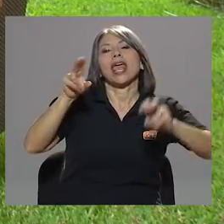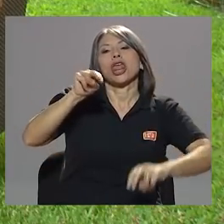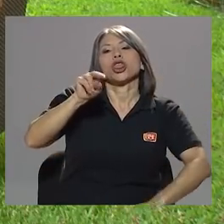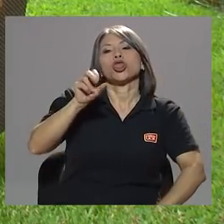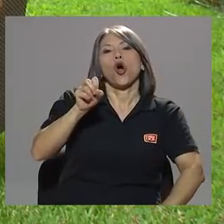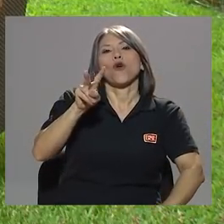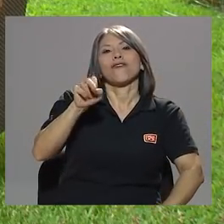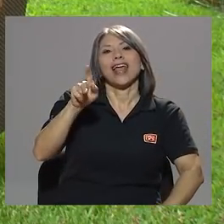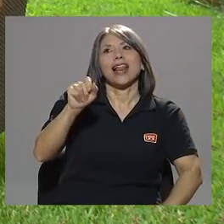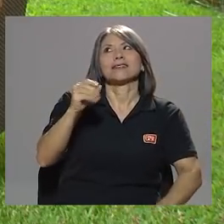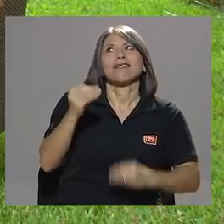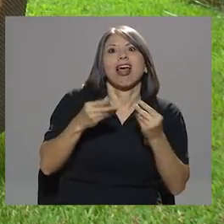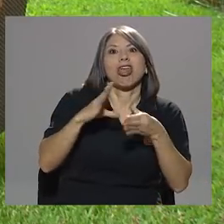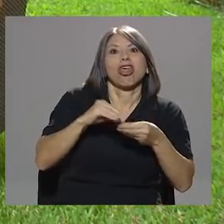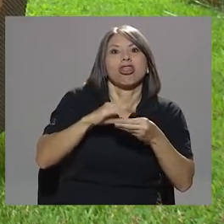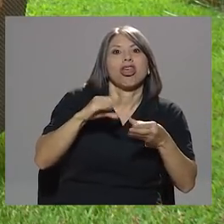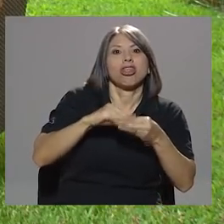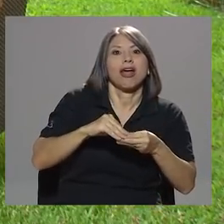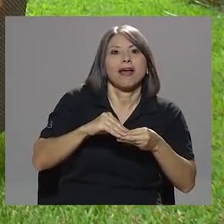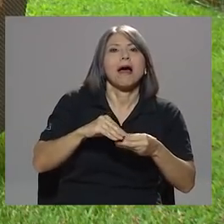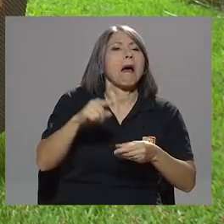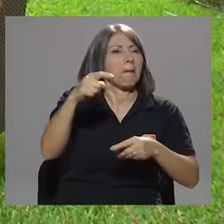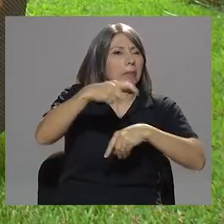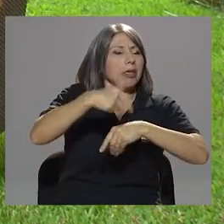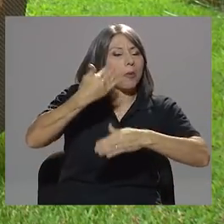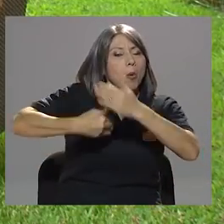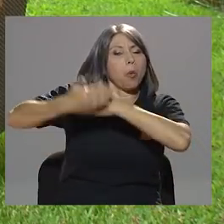en el tiempo. ¿Qué pasó con Cemento, David?